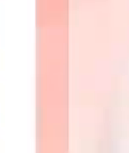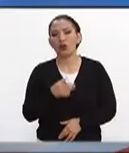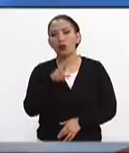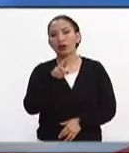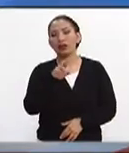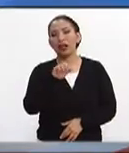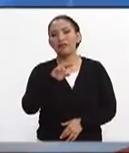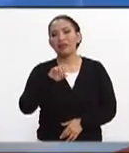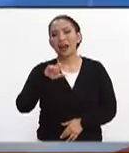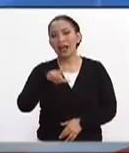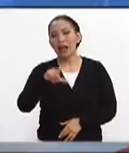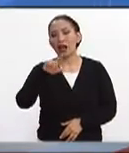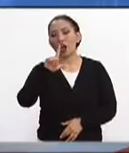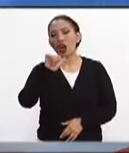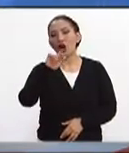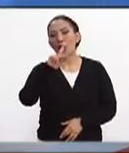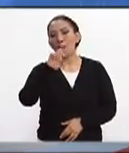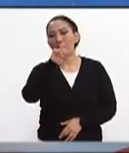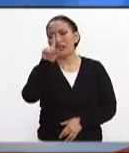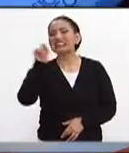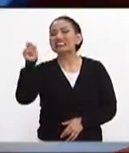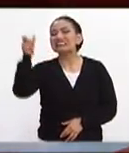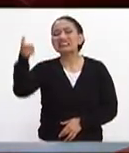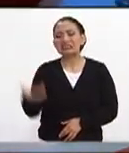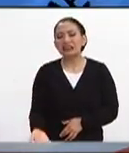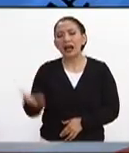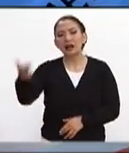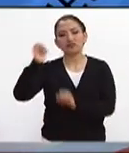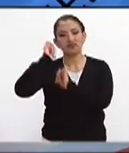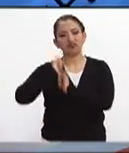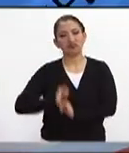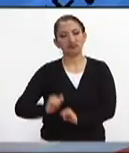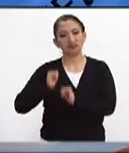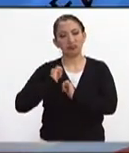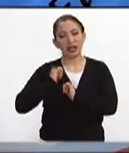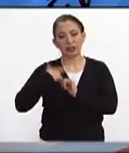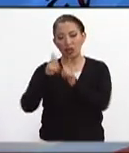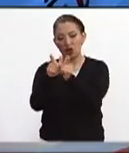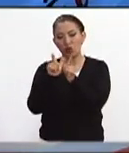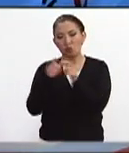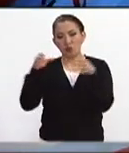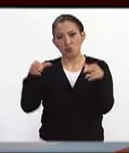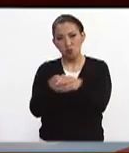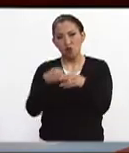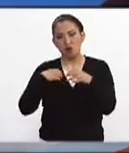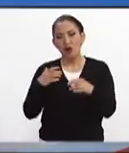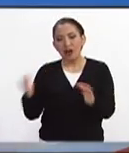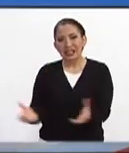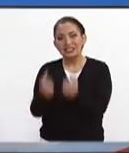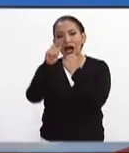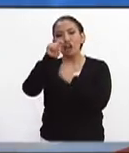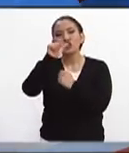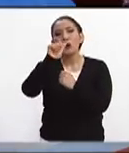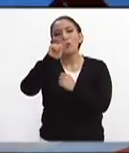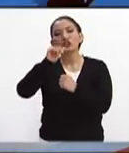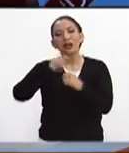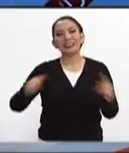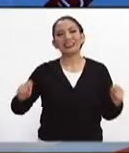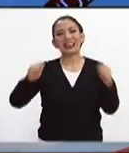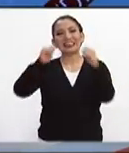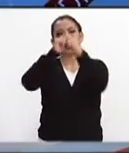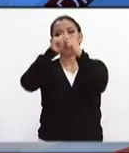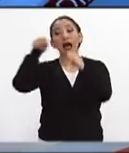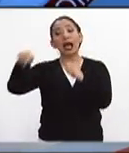Rafael López López. Él es comandante de la Brigada de Rescate Topos de Tlatelolco.